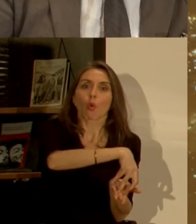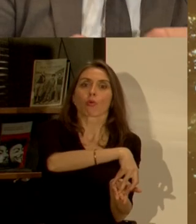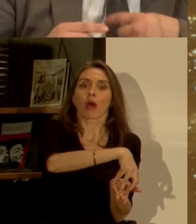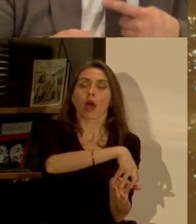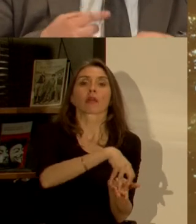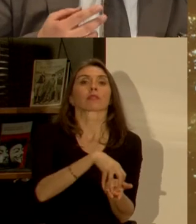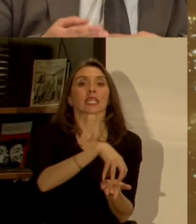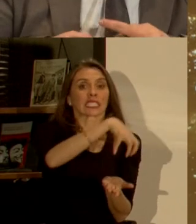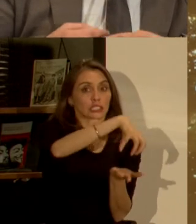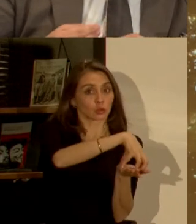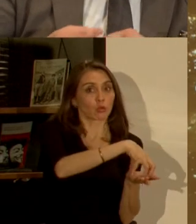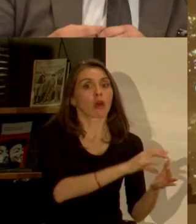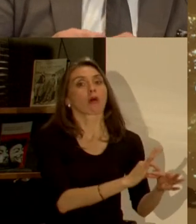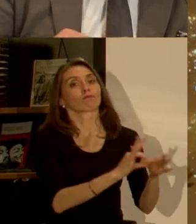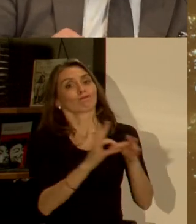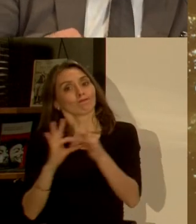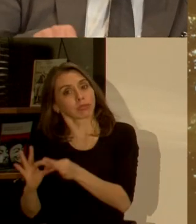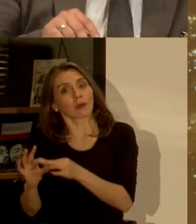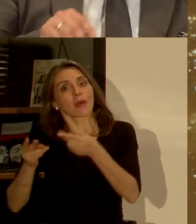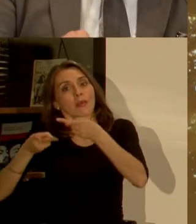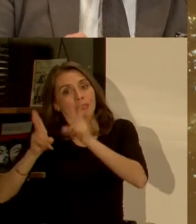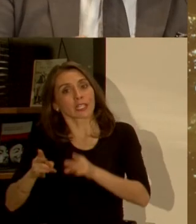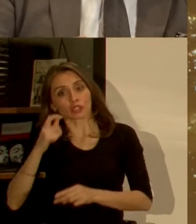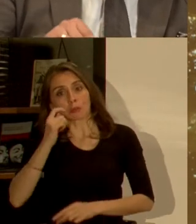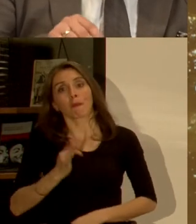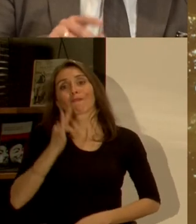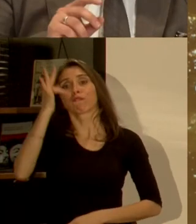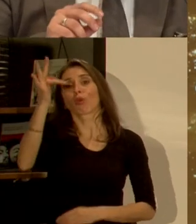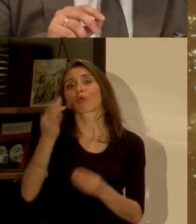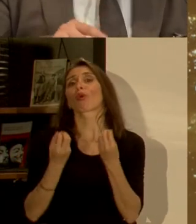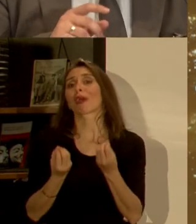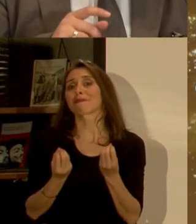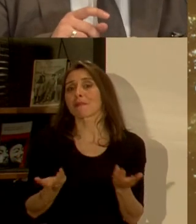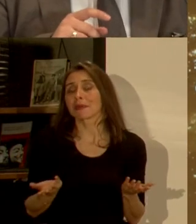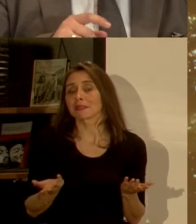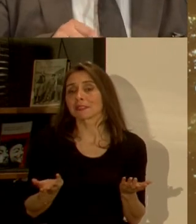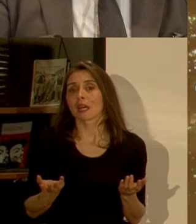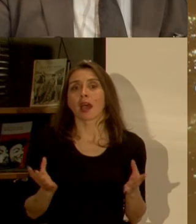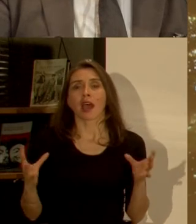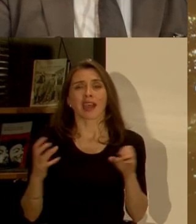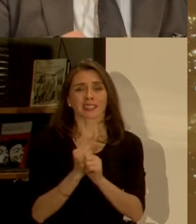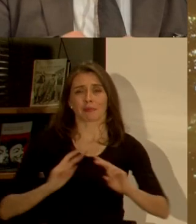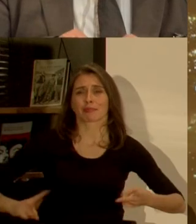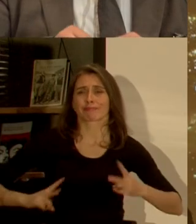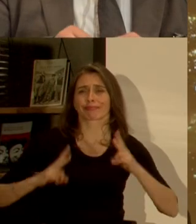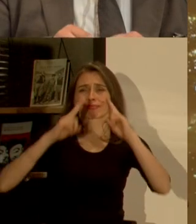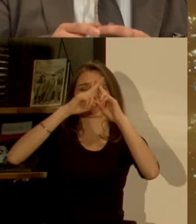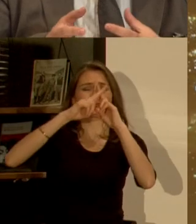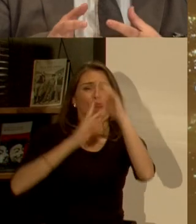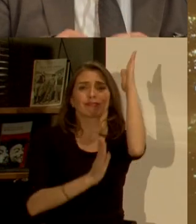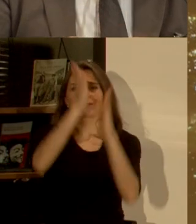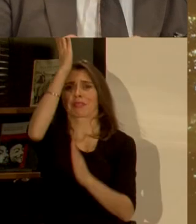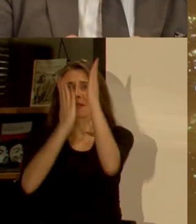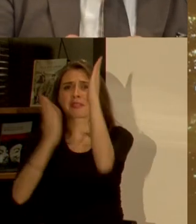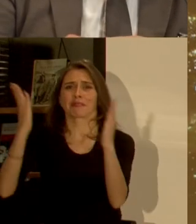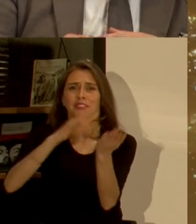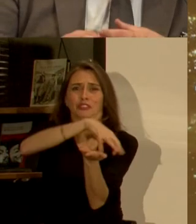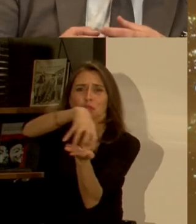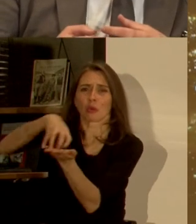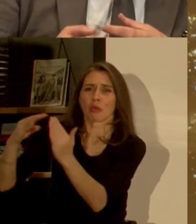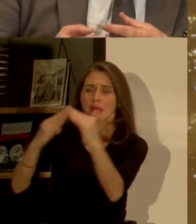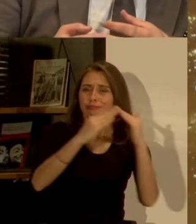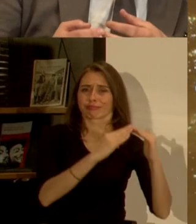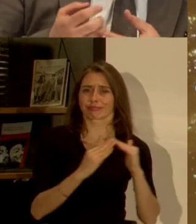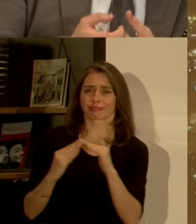los derechos humanos por todas las consecuencias que va a tener allí la rápida urbanización y lo podemos ver en muchas ciudades del